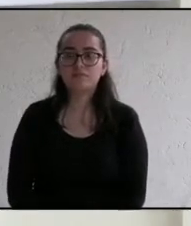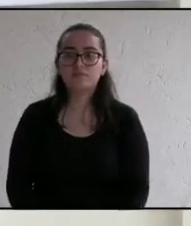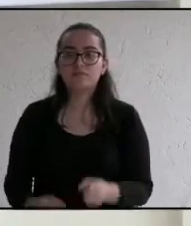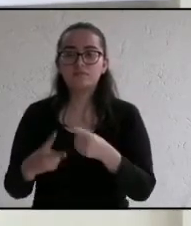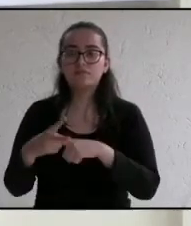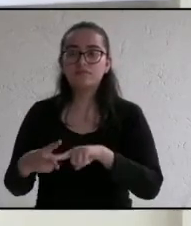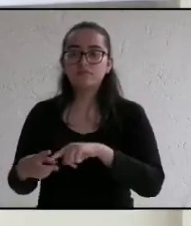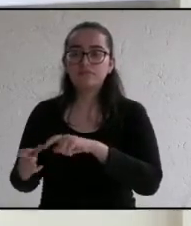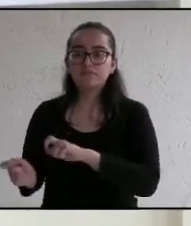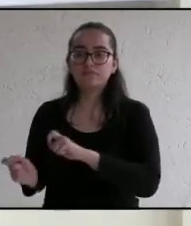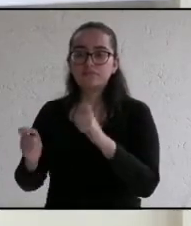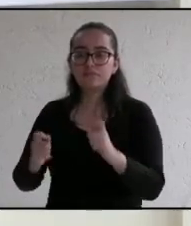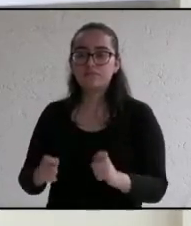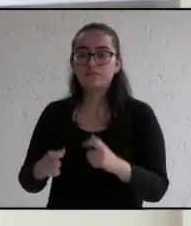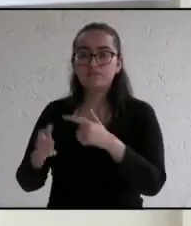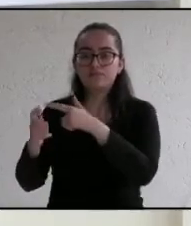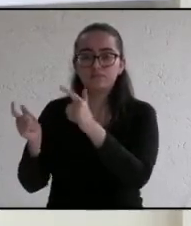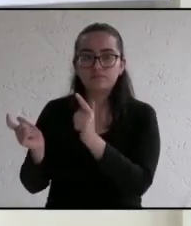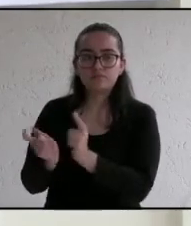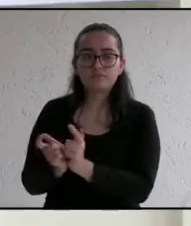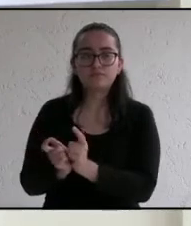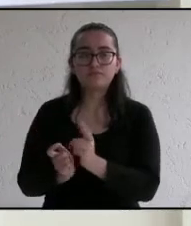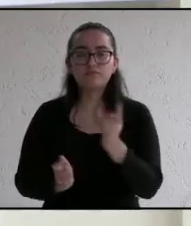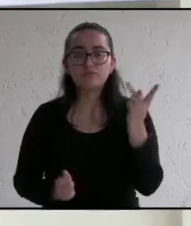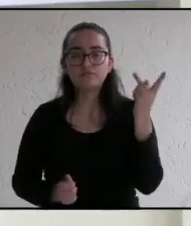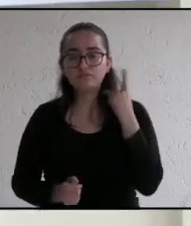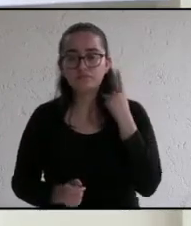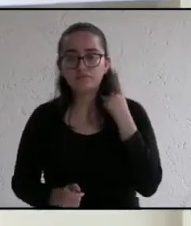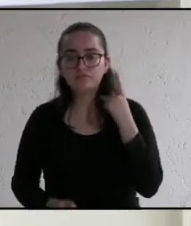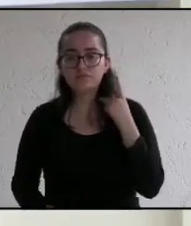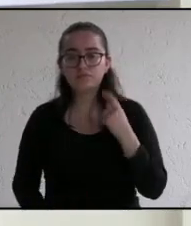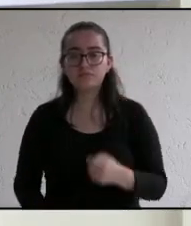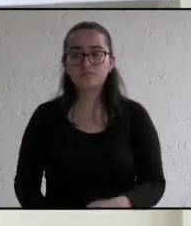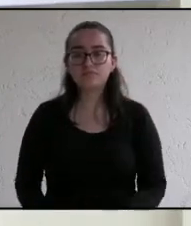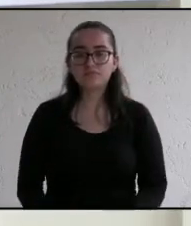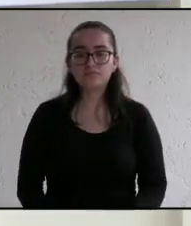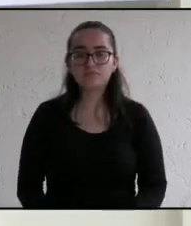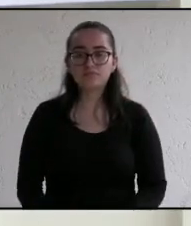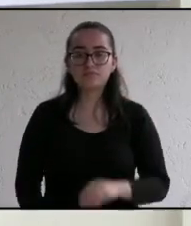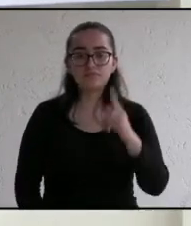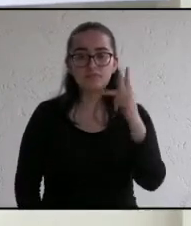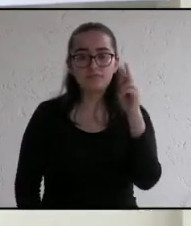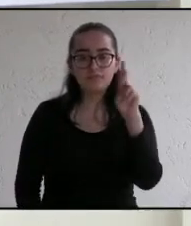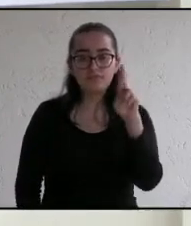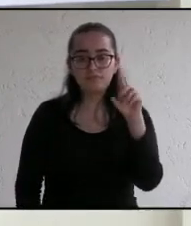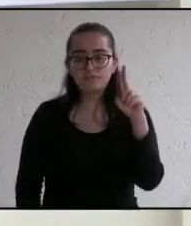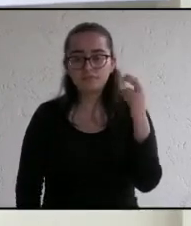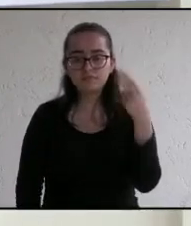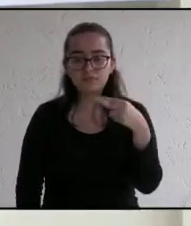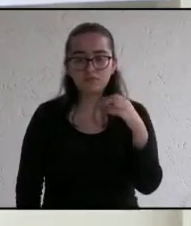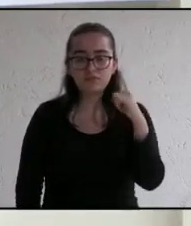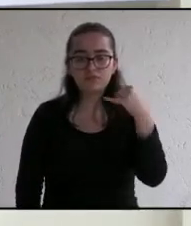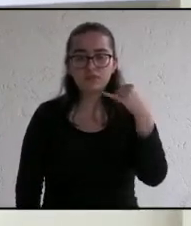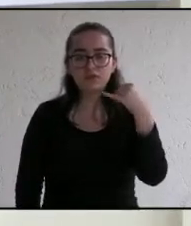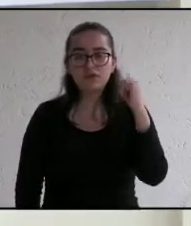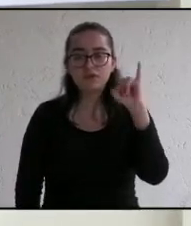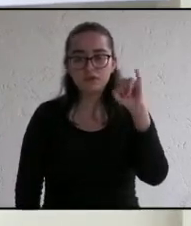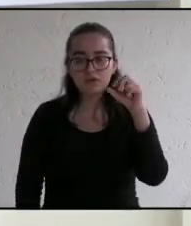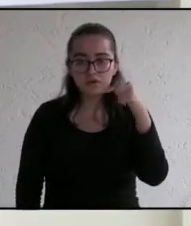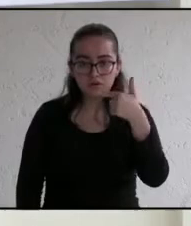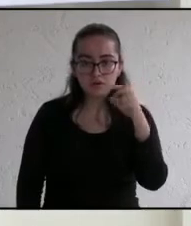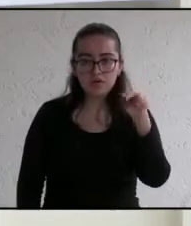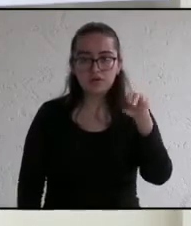Comenzamos nuevamente por el por el candidato del partido el PRD Ignacio del Moral Acosta adelante